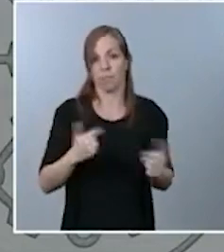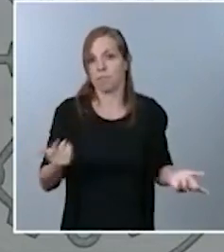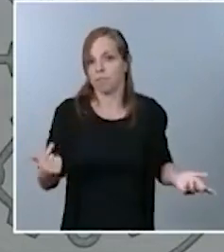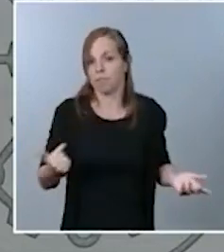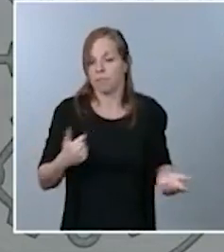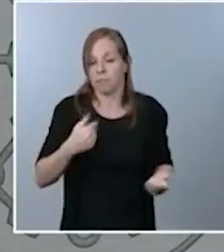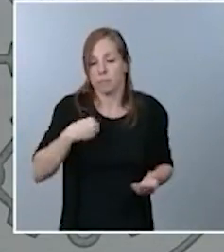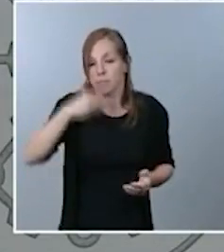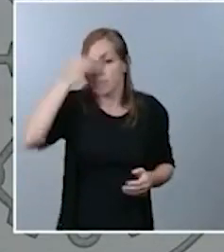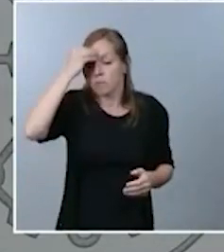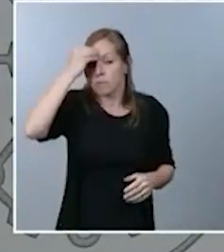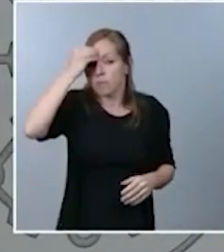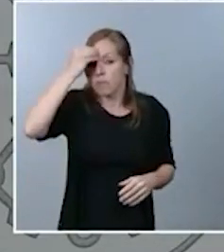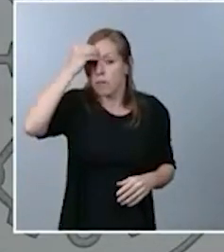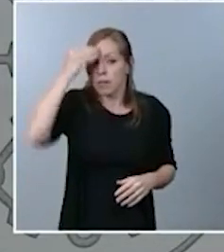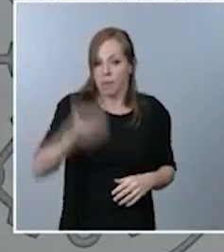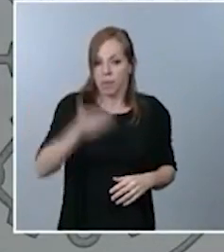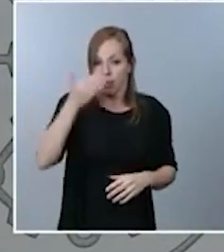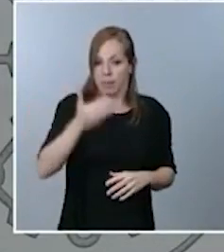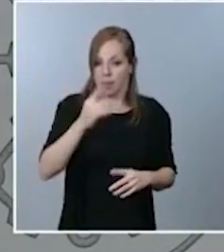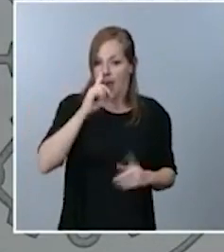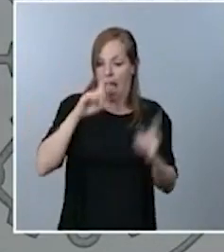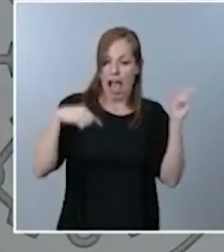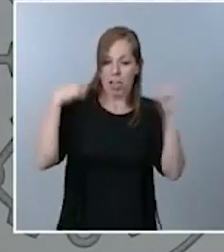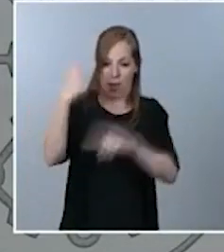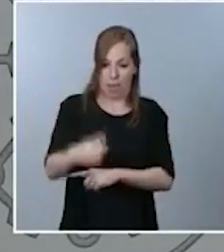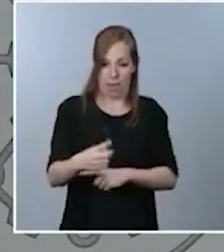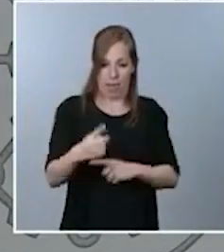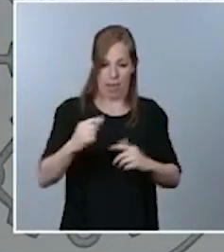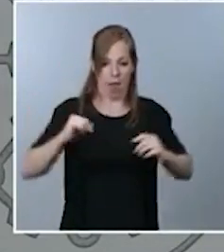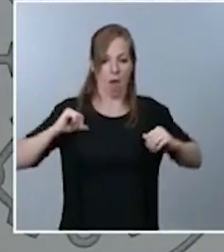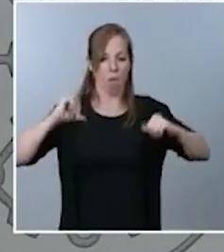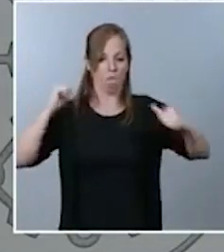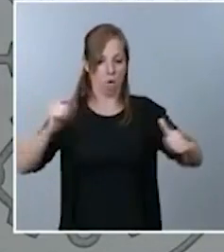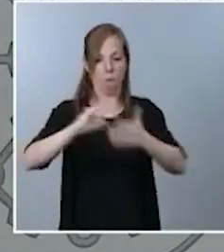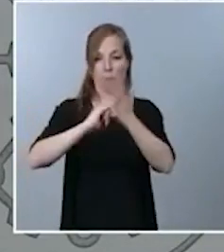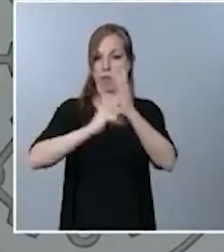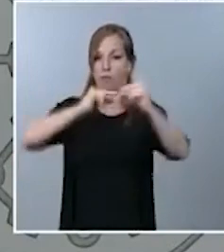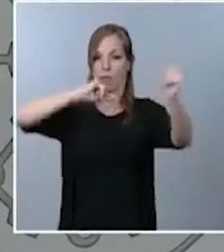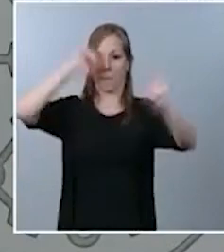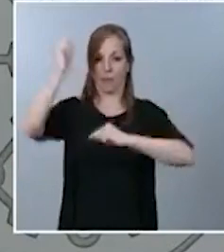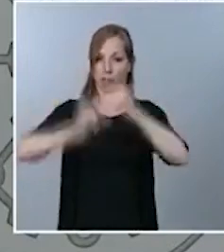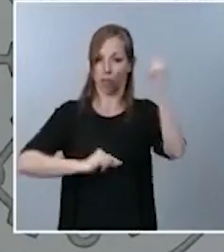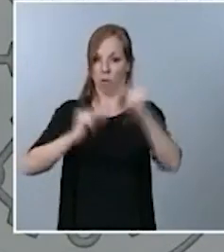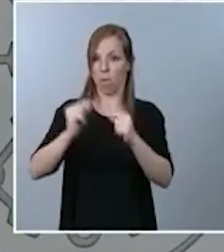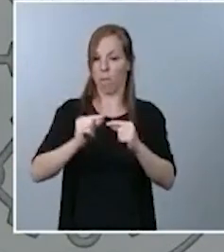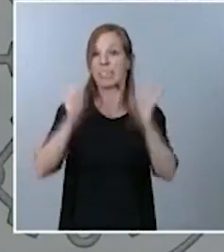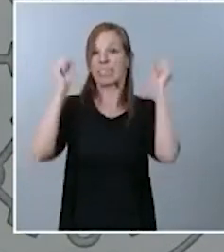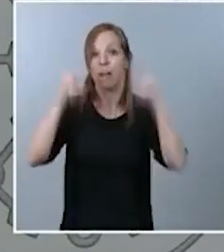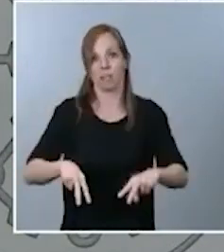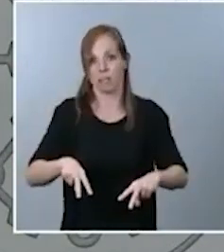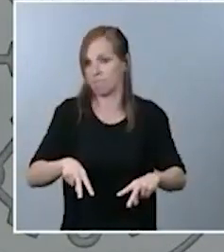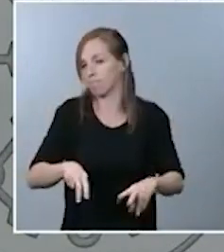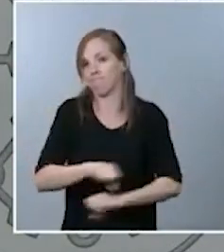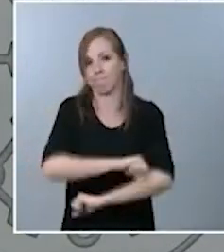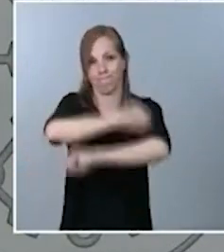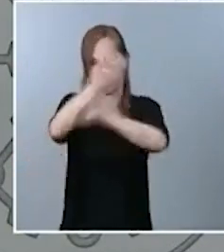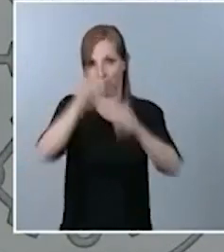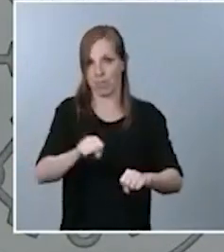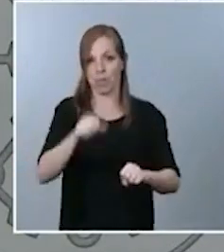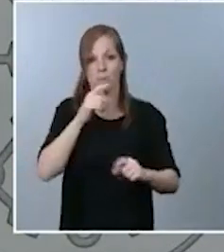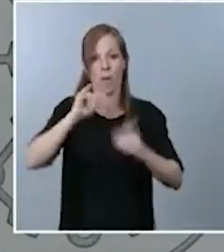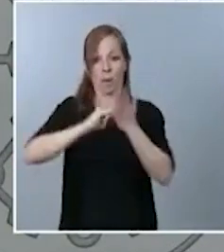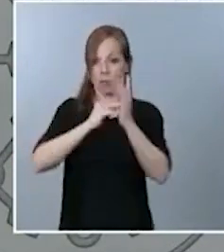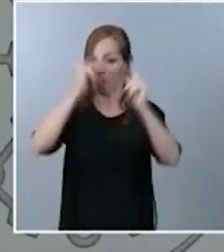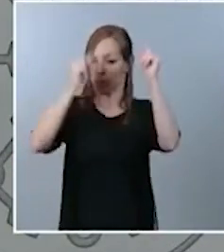país comenzara el próximo año sin tener un proyecto de presupuesto que permitiera, insisto, proteger a las personas, proteger a las